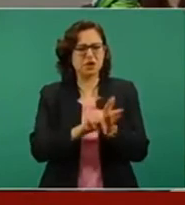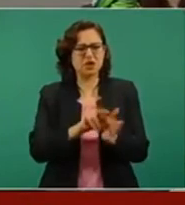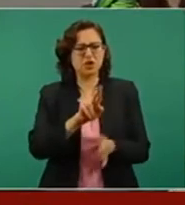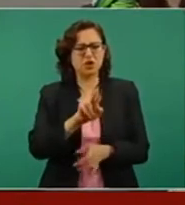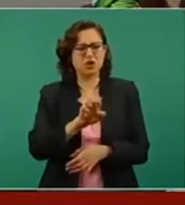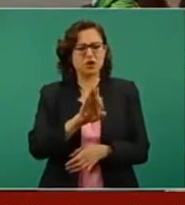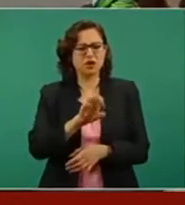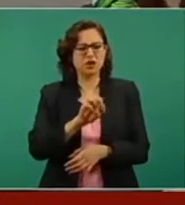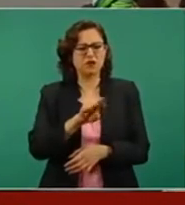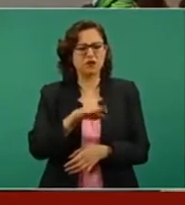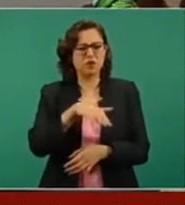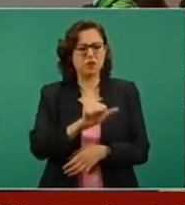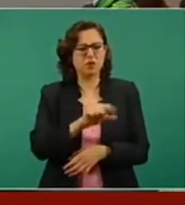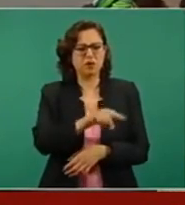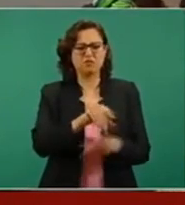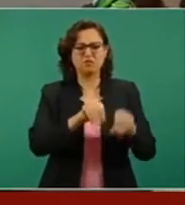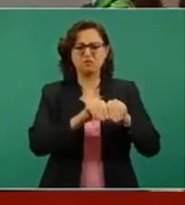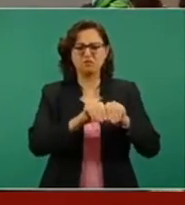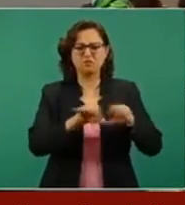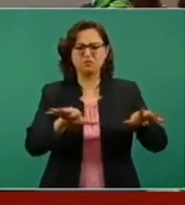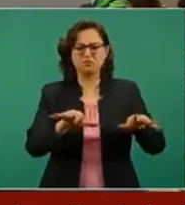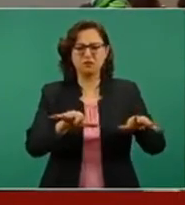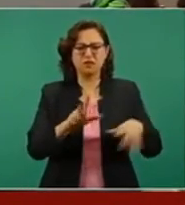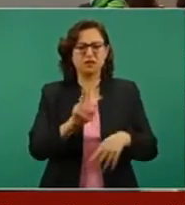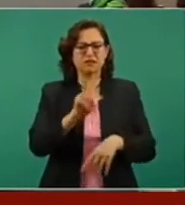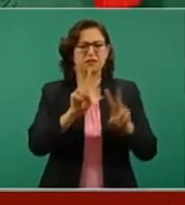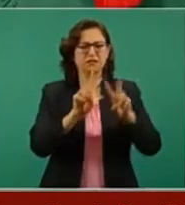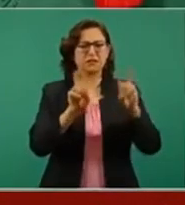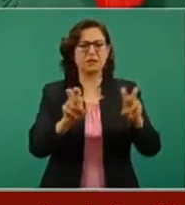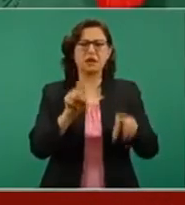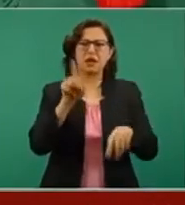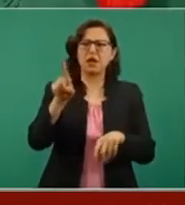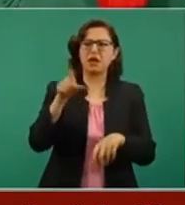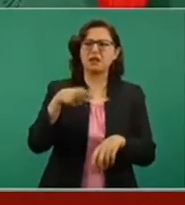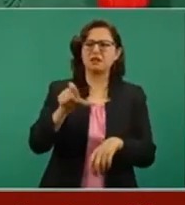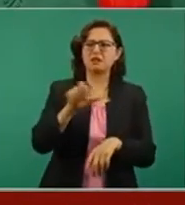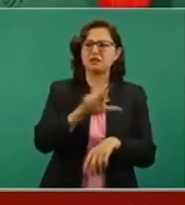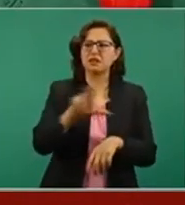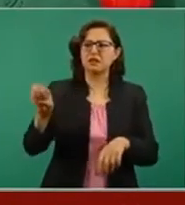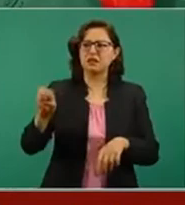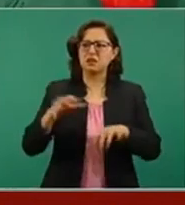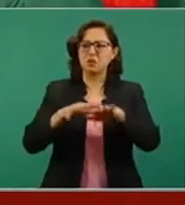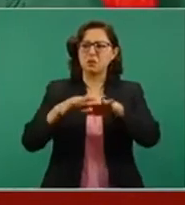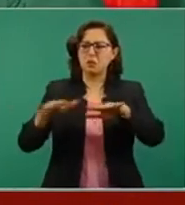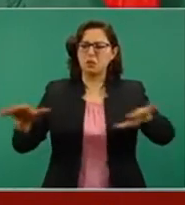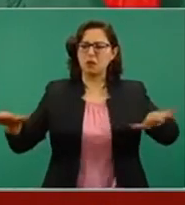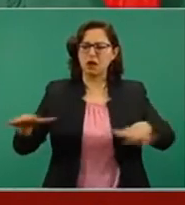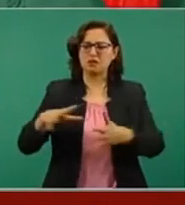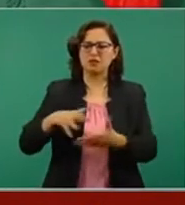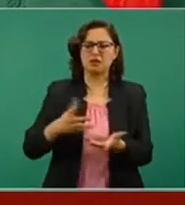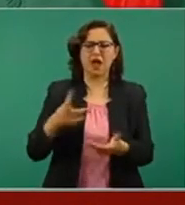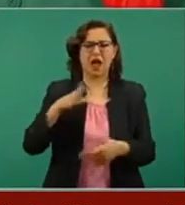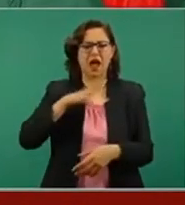sargazo en las playas de Quintana Roo, lo cual no es cierto.